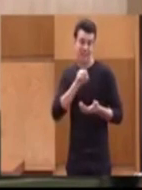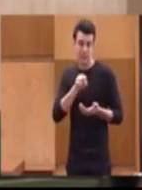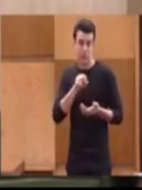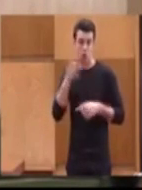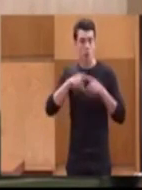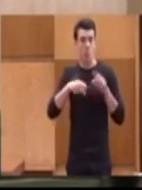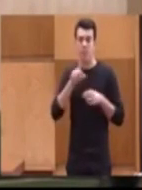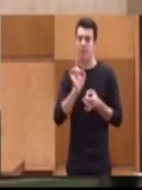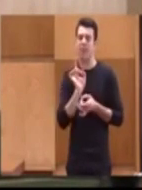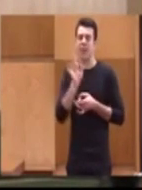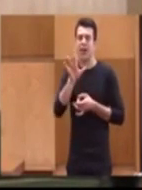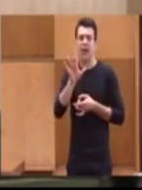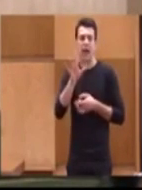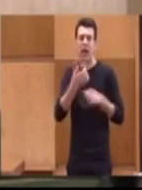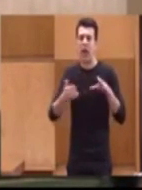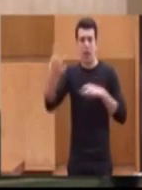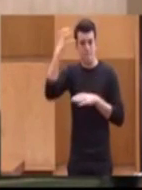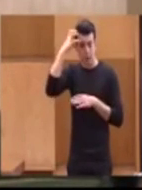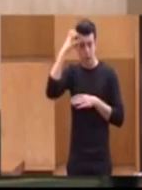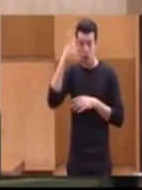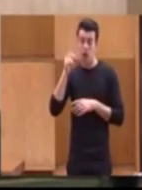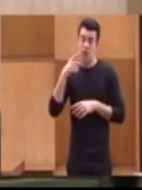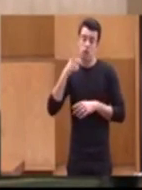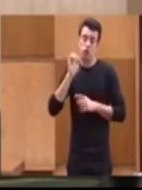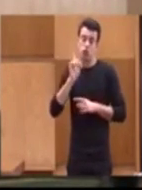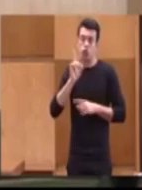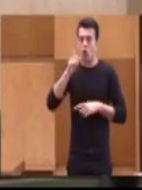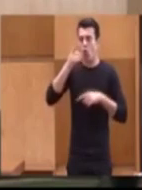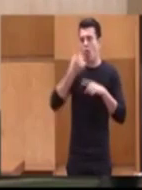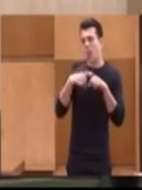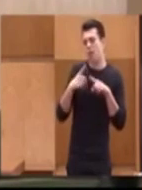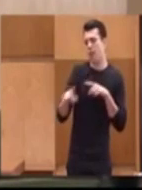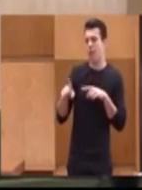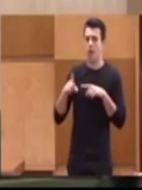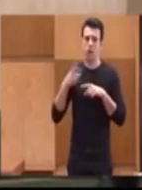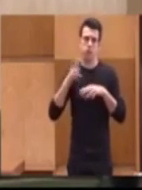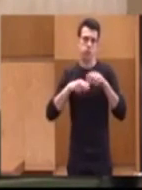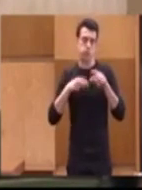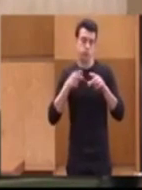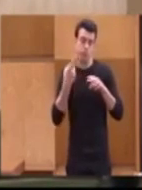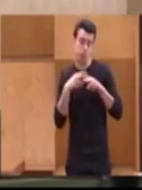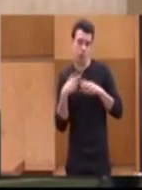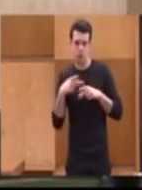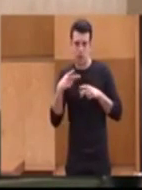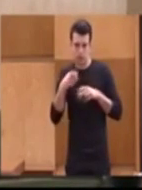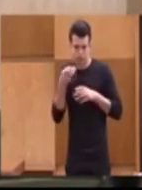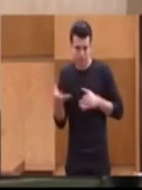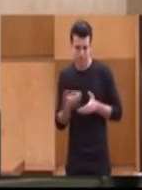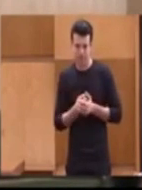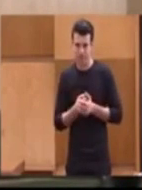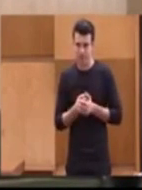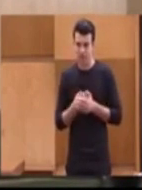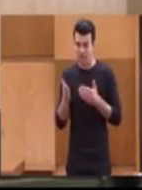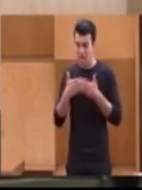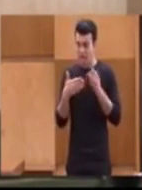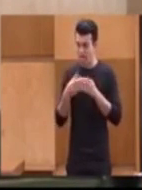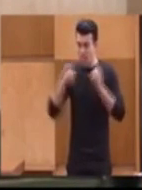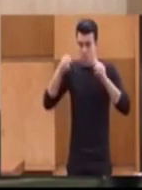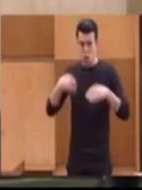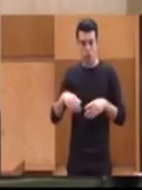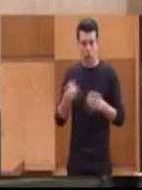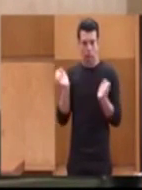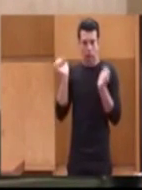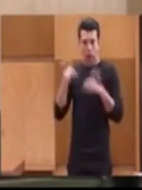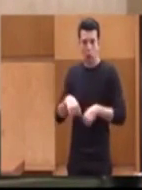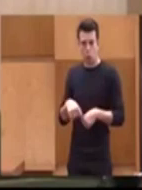no de debates o diferencias políticas o de alternativa. ¿Qué demócrata no está de acuerdo con que